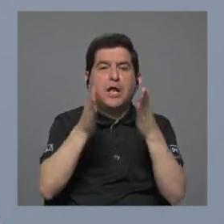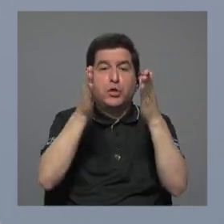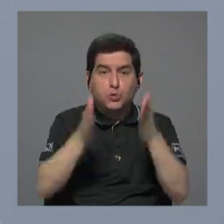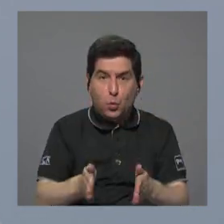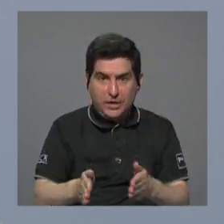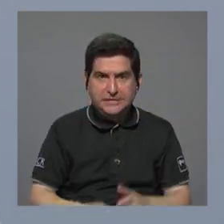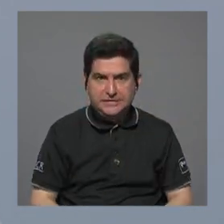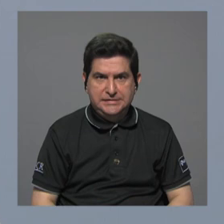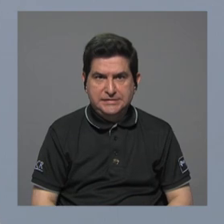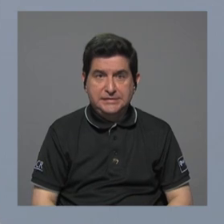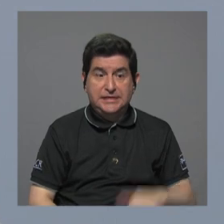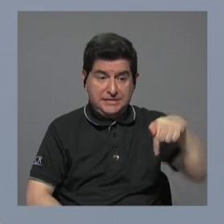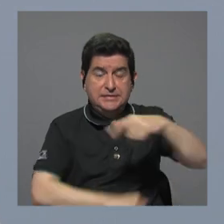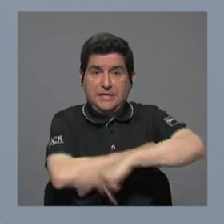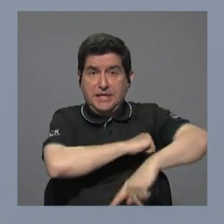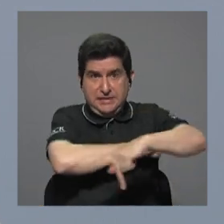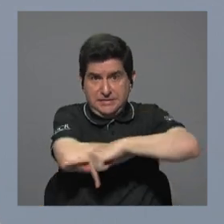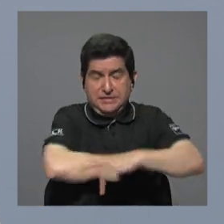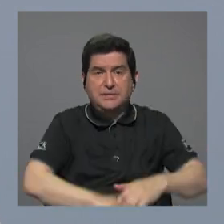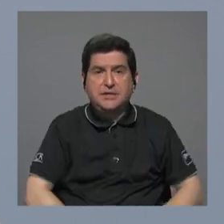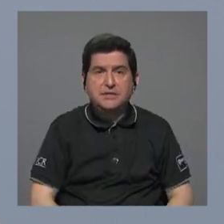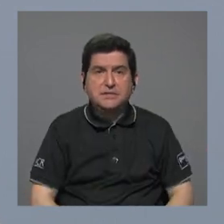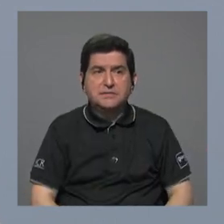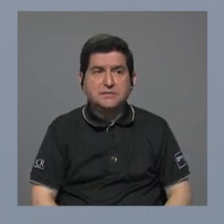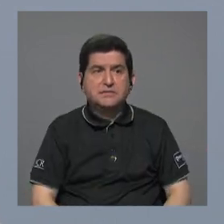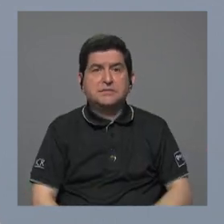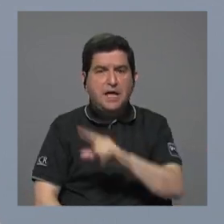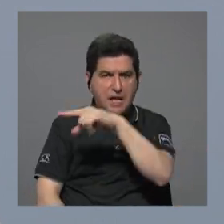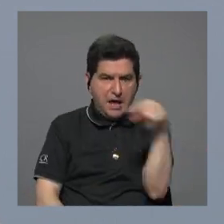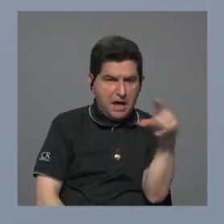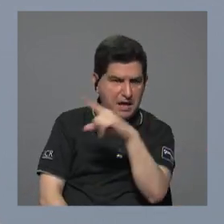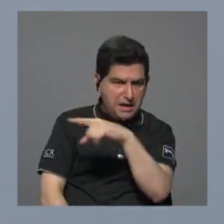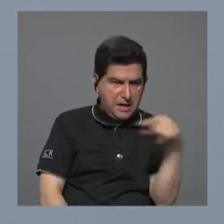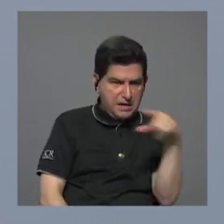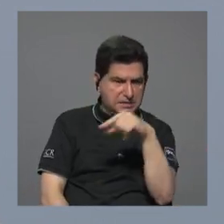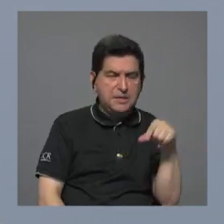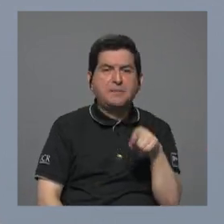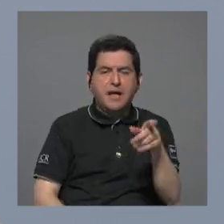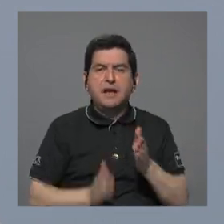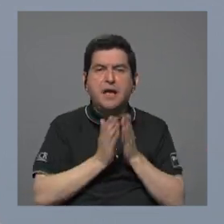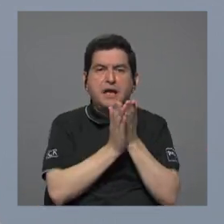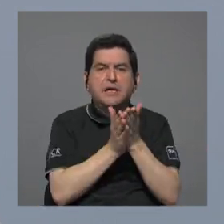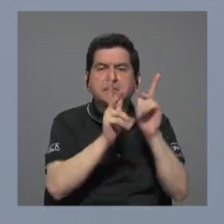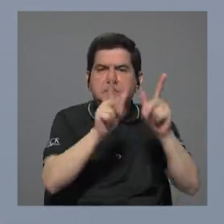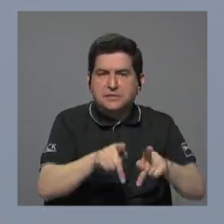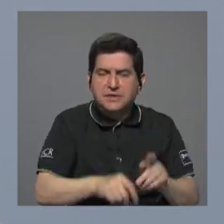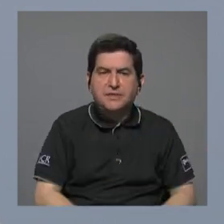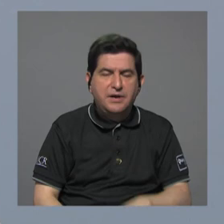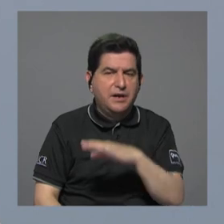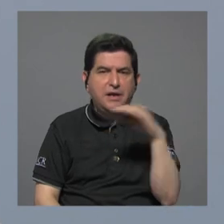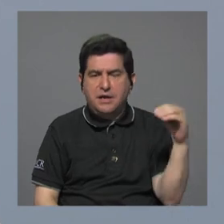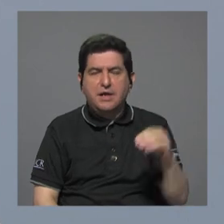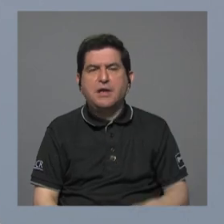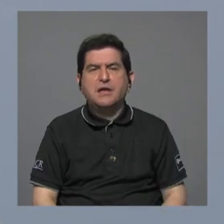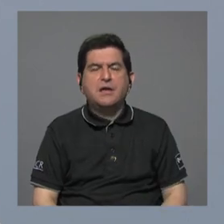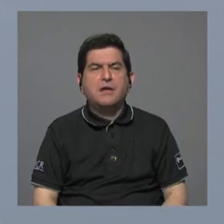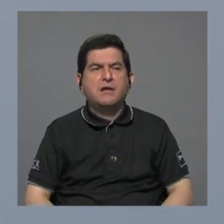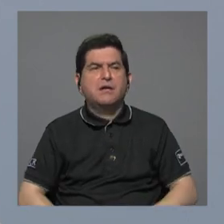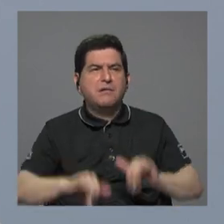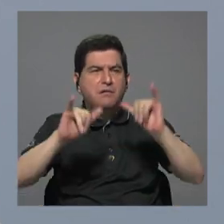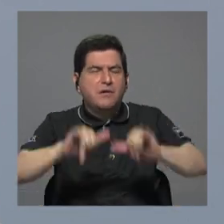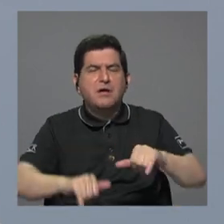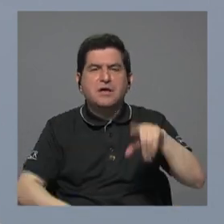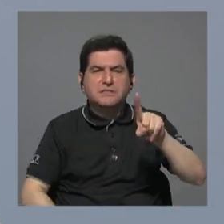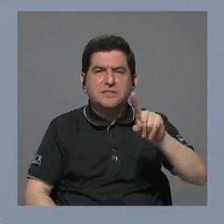en el país cada cada semana producto de los cruceros y dejando aproximadamente